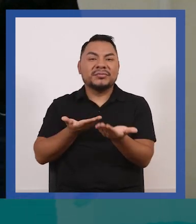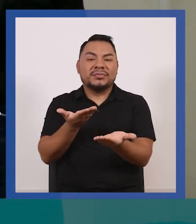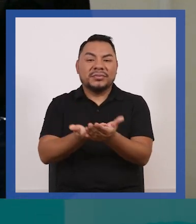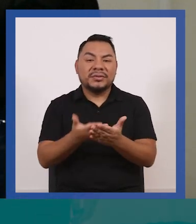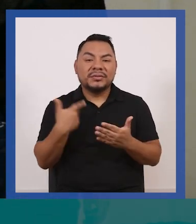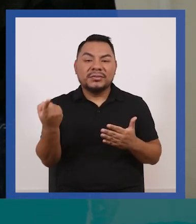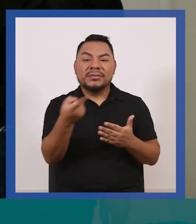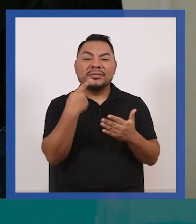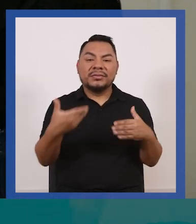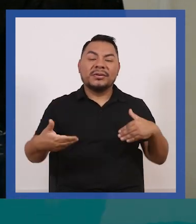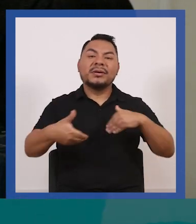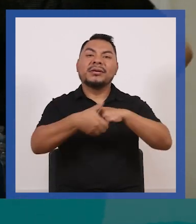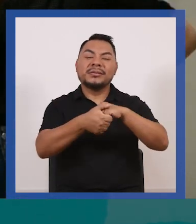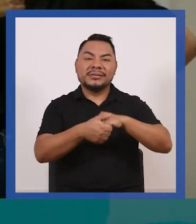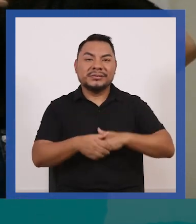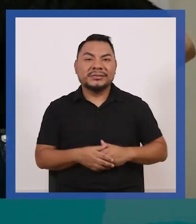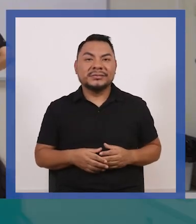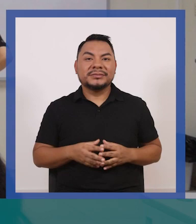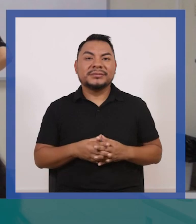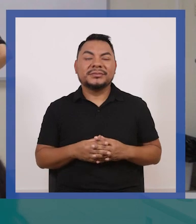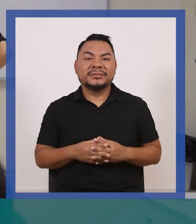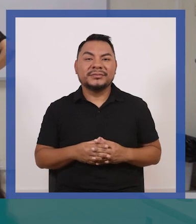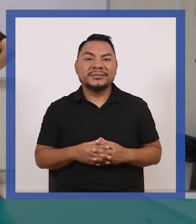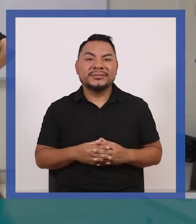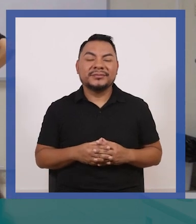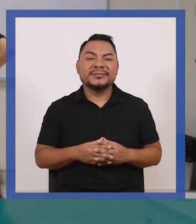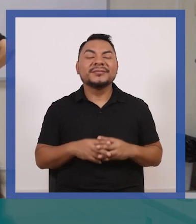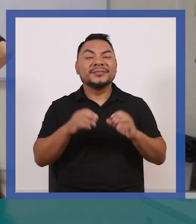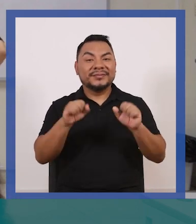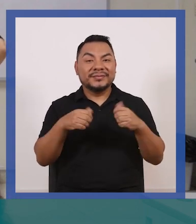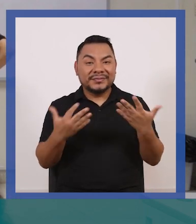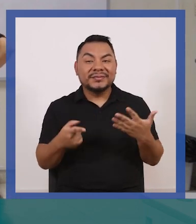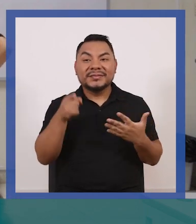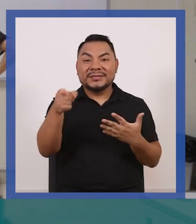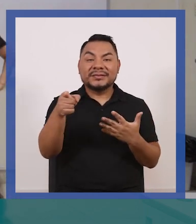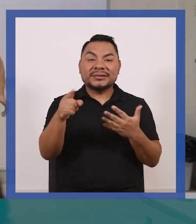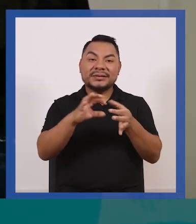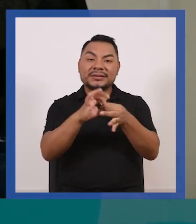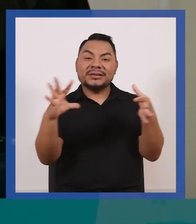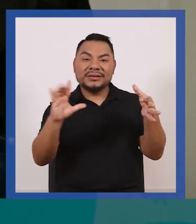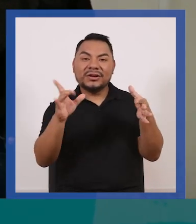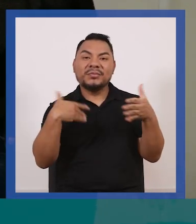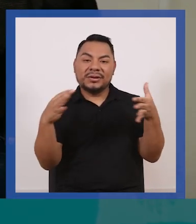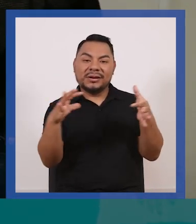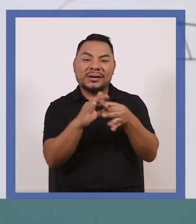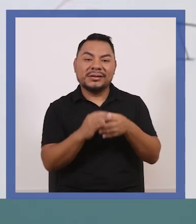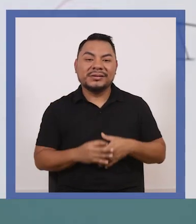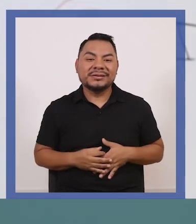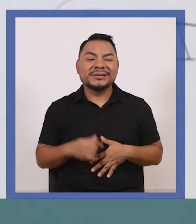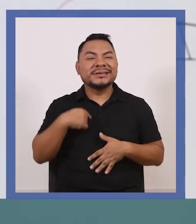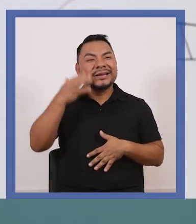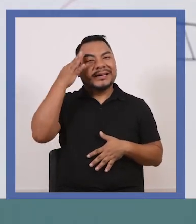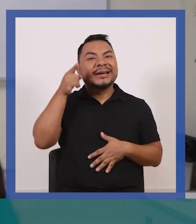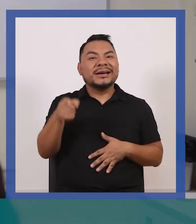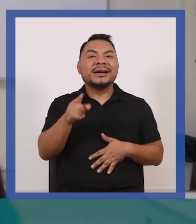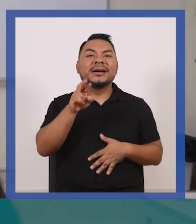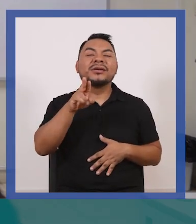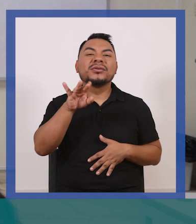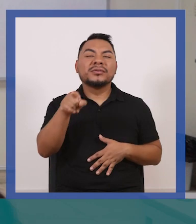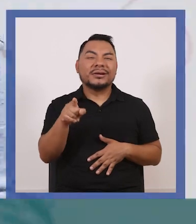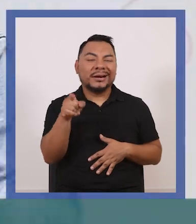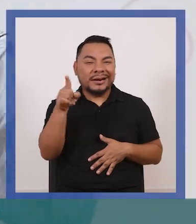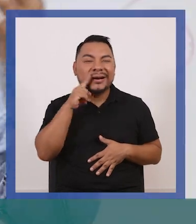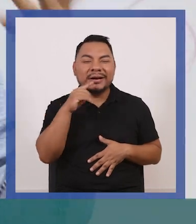que podemos darnos la mano. Claro, una cosa no funciona así, la otra. Yo creo que Rubí está citando trampa, ¿no?